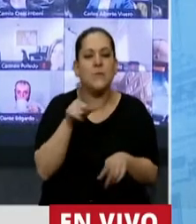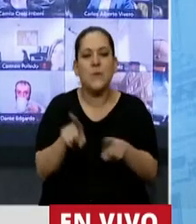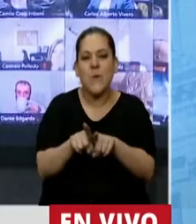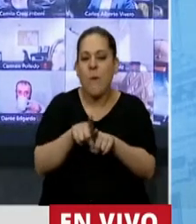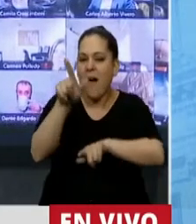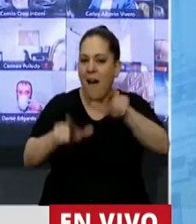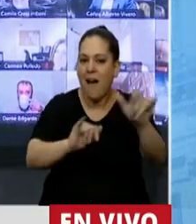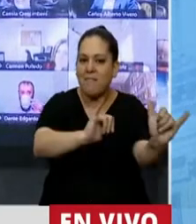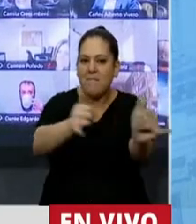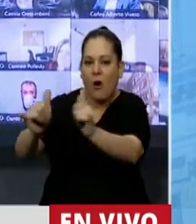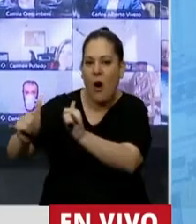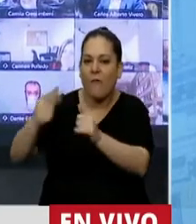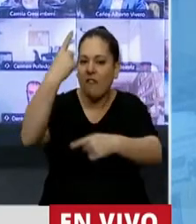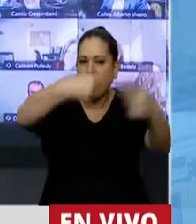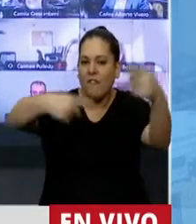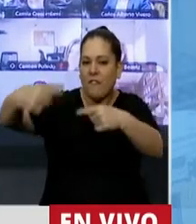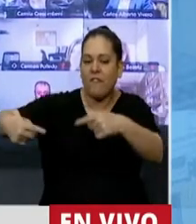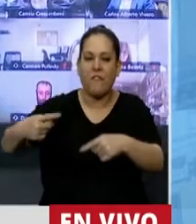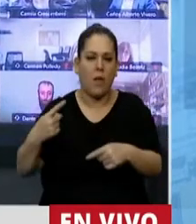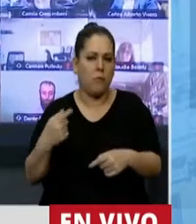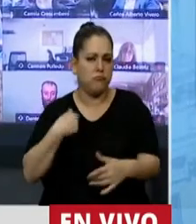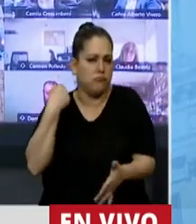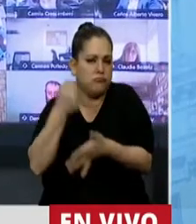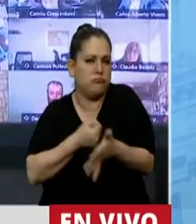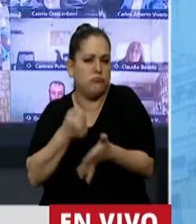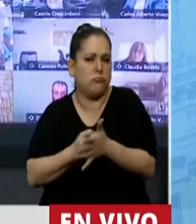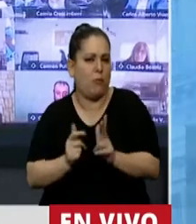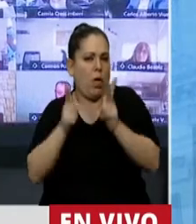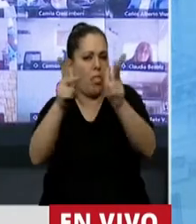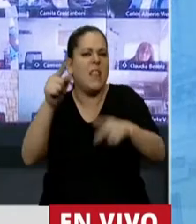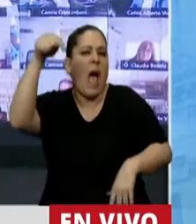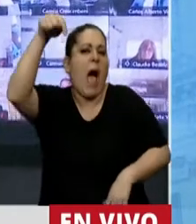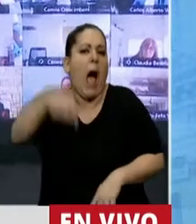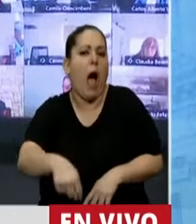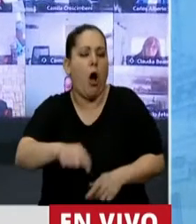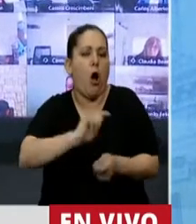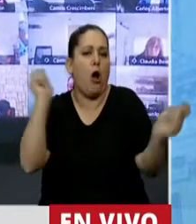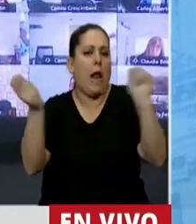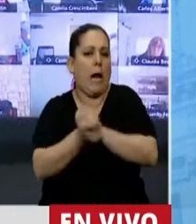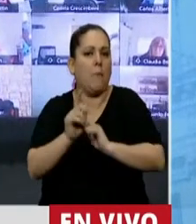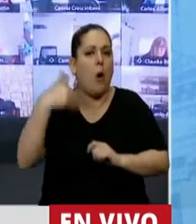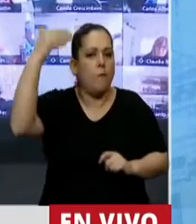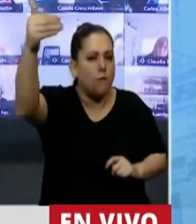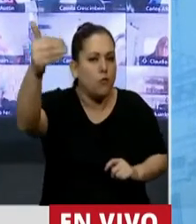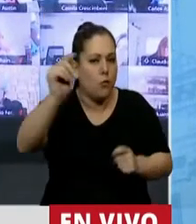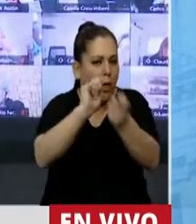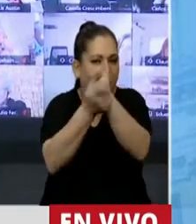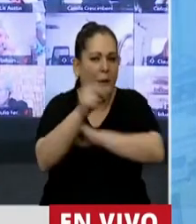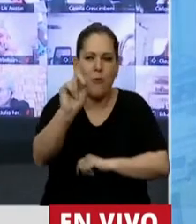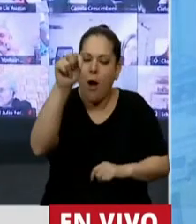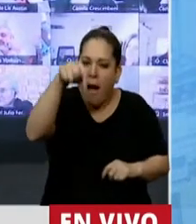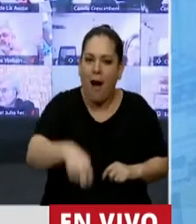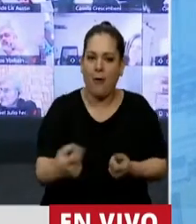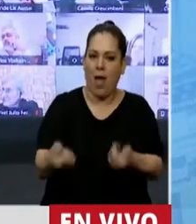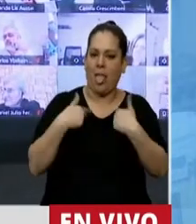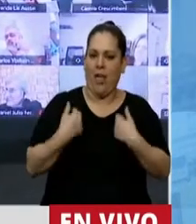esa calle y esa prepotencia, esa prepotencia de decir, es ahora, no es en el futuro, es ahora, y toda esa fuerza que nos dan.